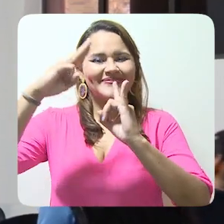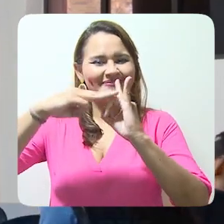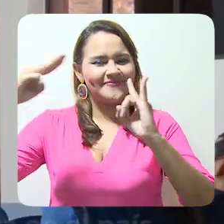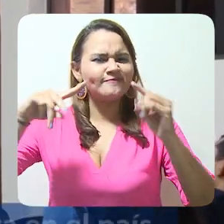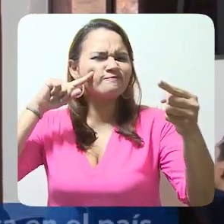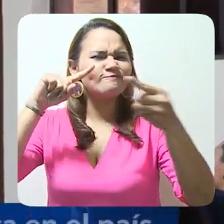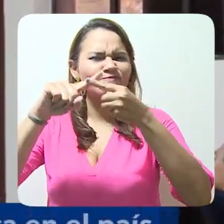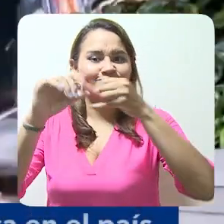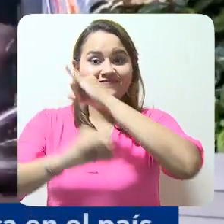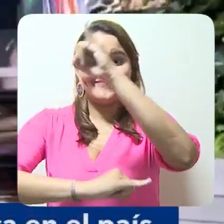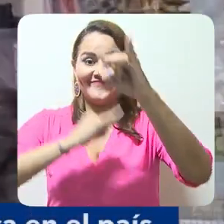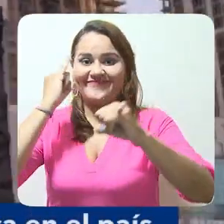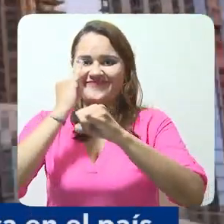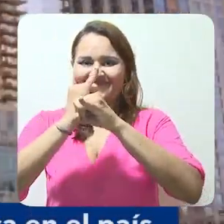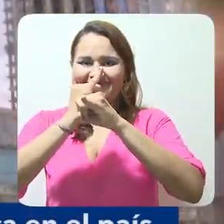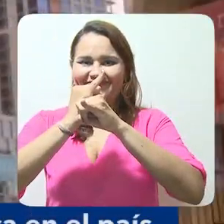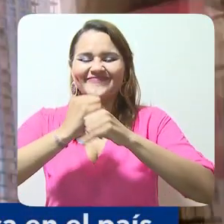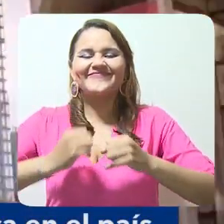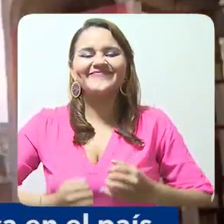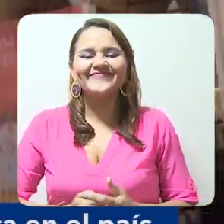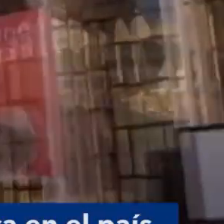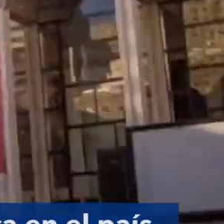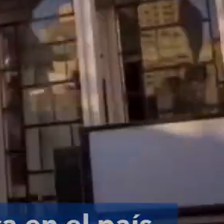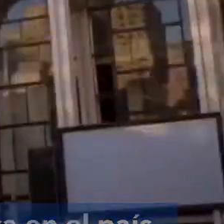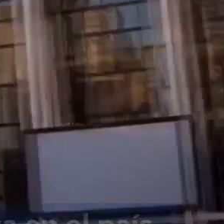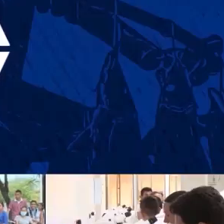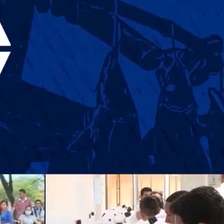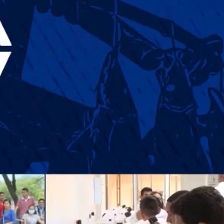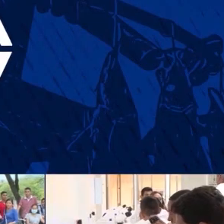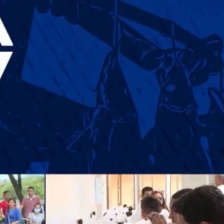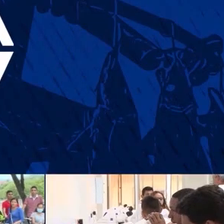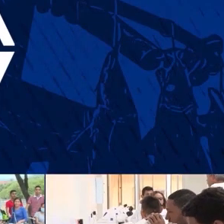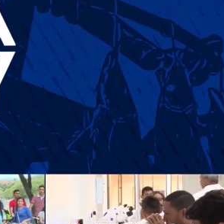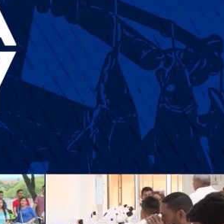Unimagdalena sigue proyectándose internacionalmente.